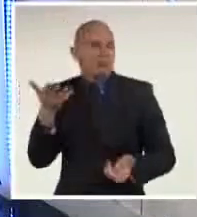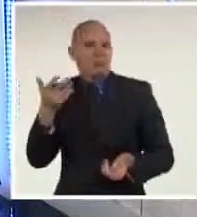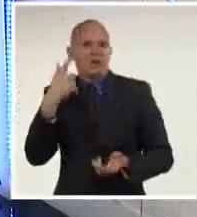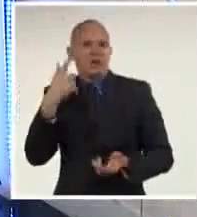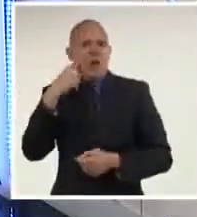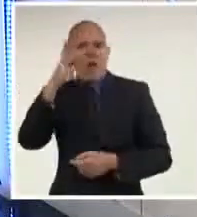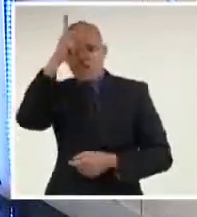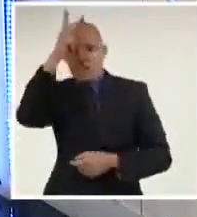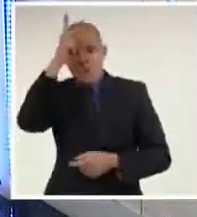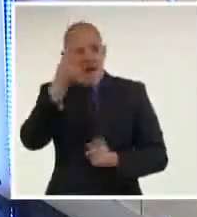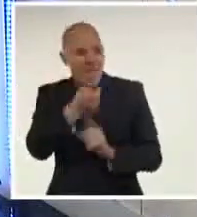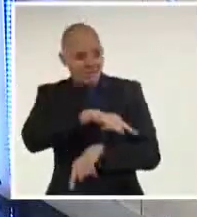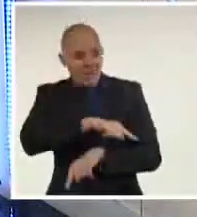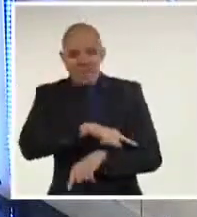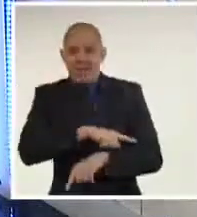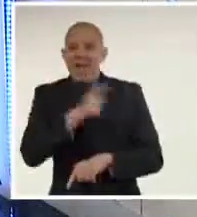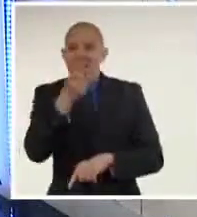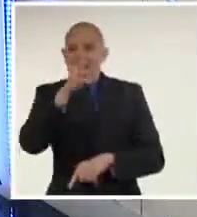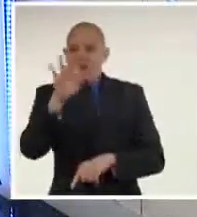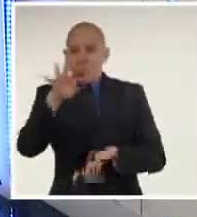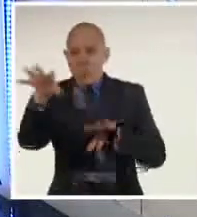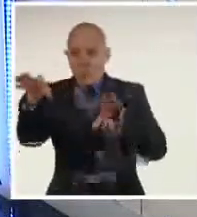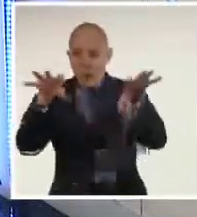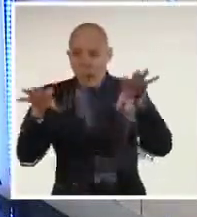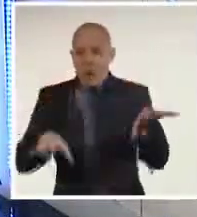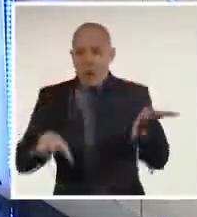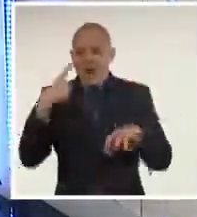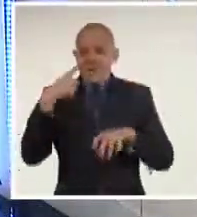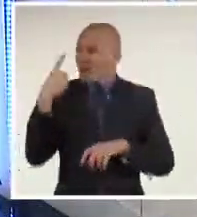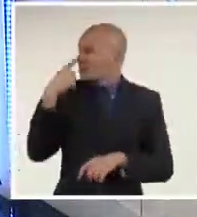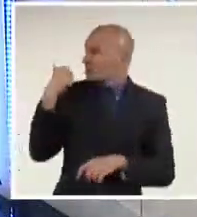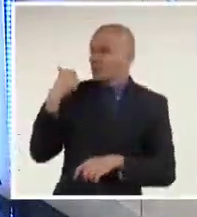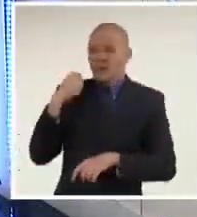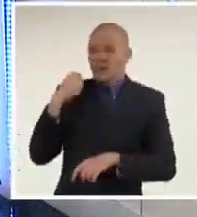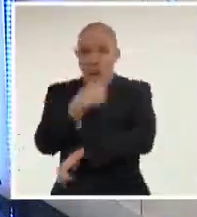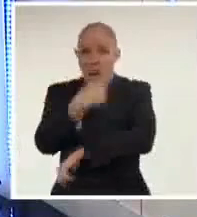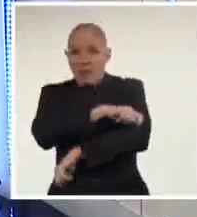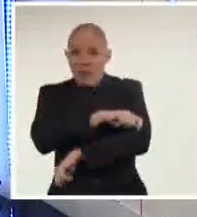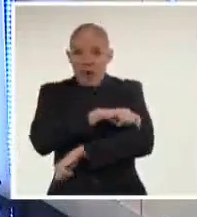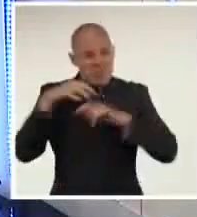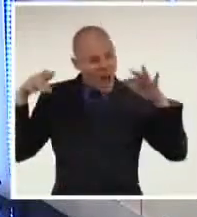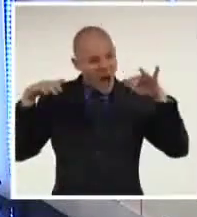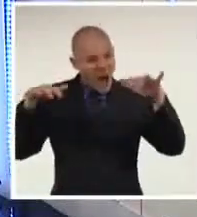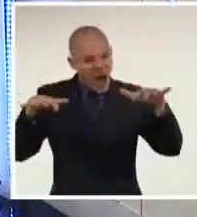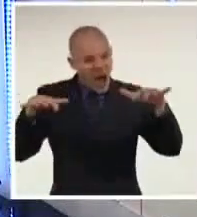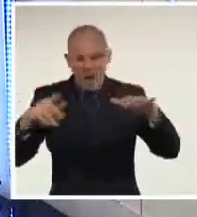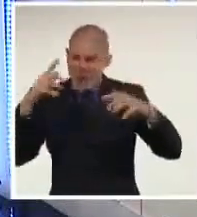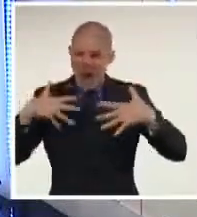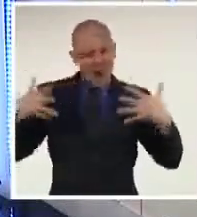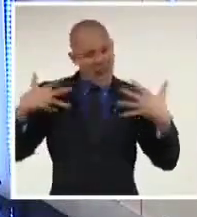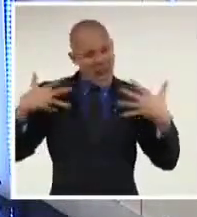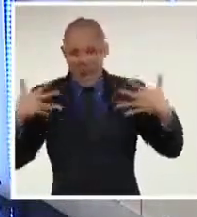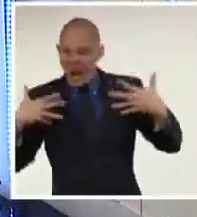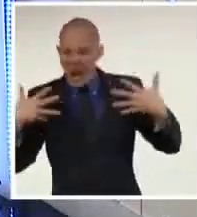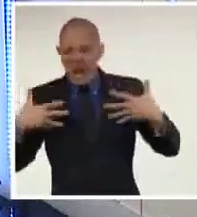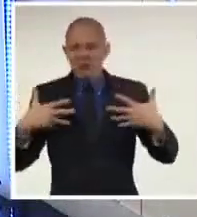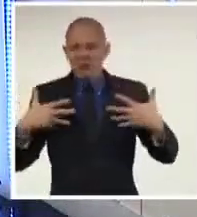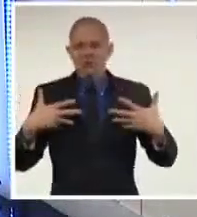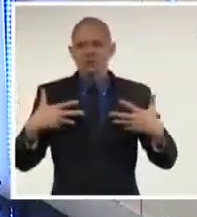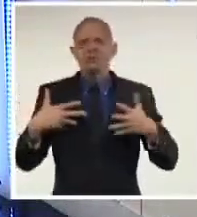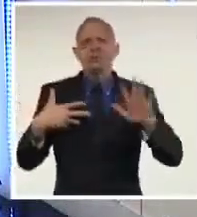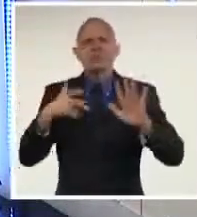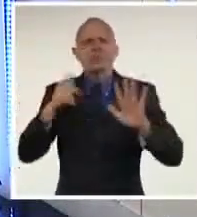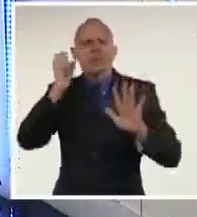del orden bloquearon 127 carreteras. Vean las imágenes. Dice la presidenta que el gobierno está firme y su gabinete es más unido que nunca.